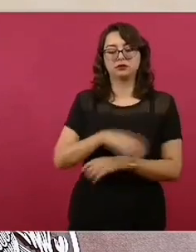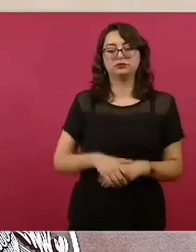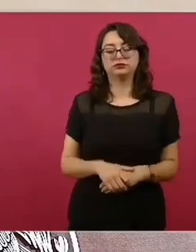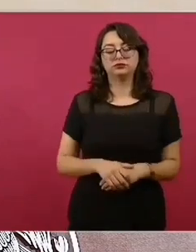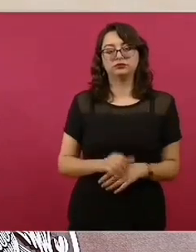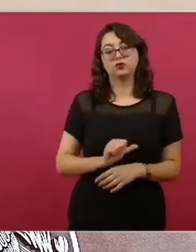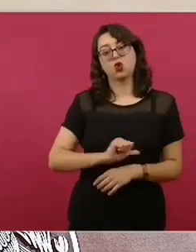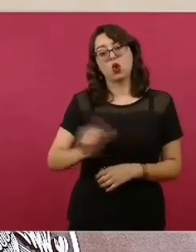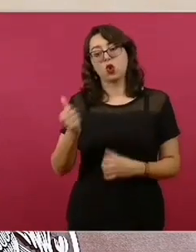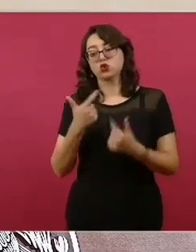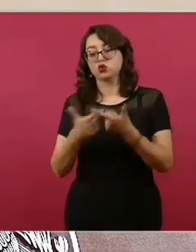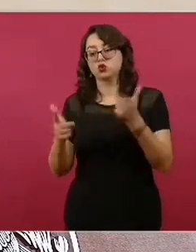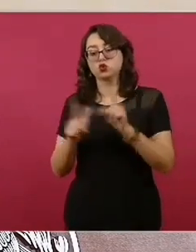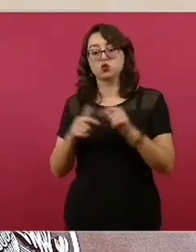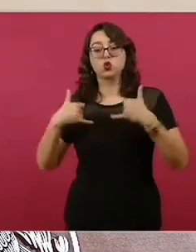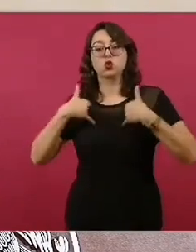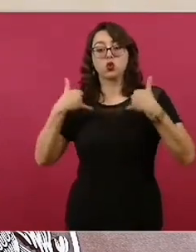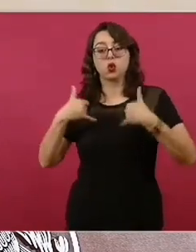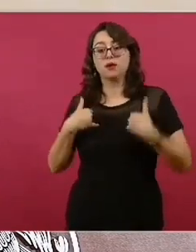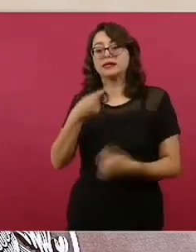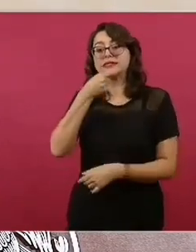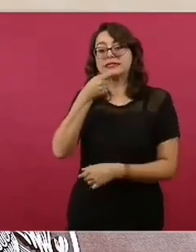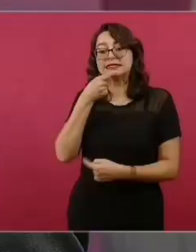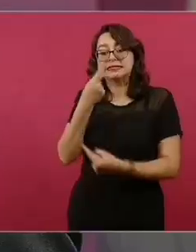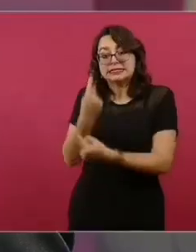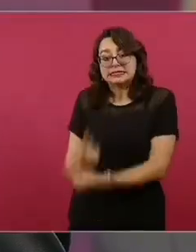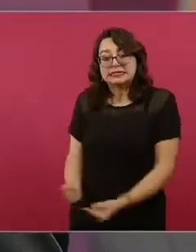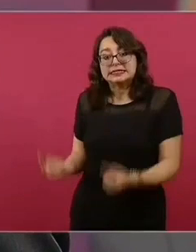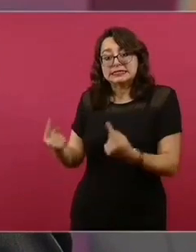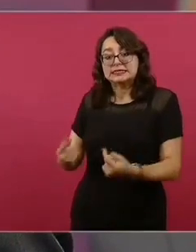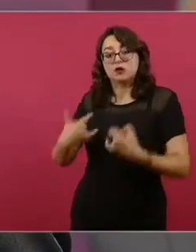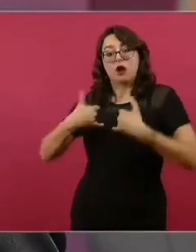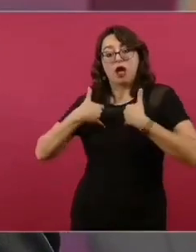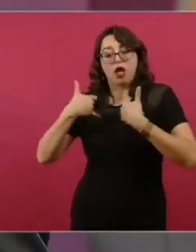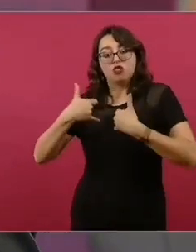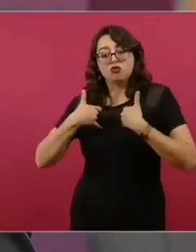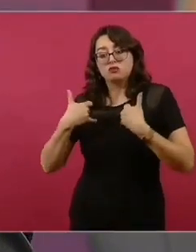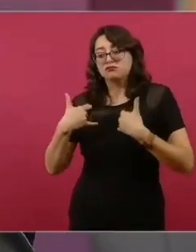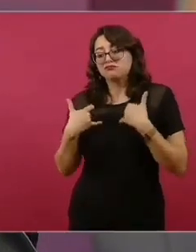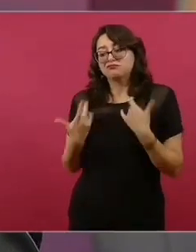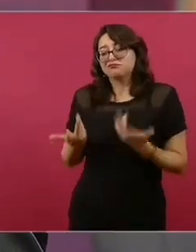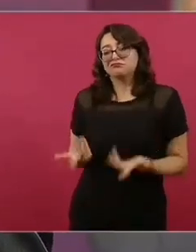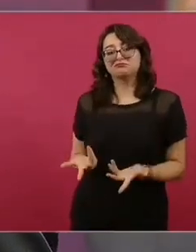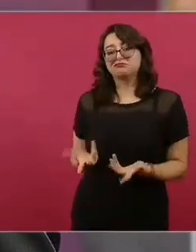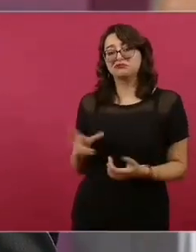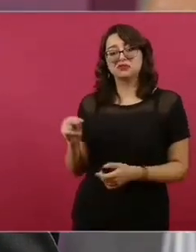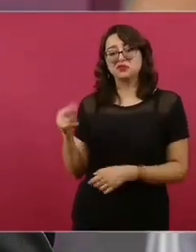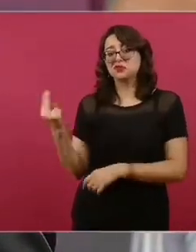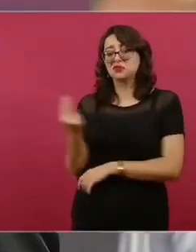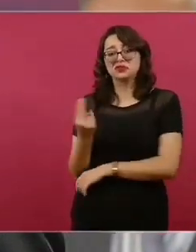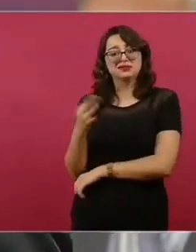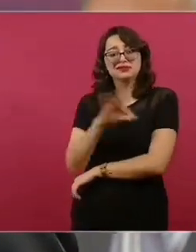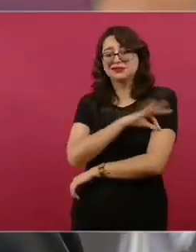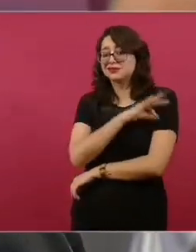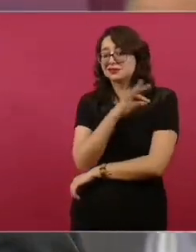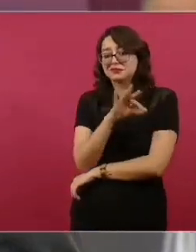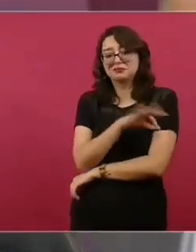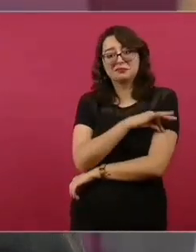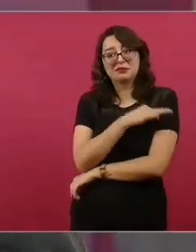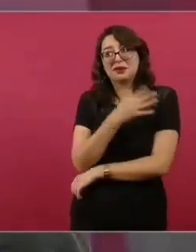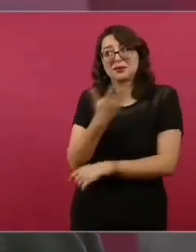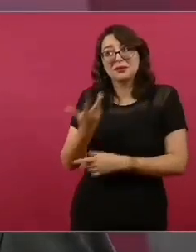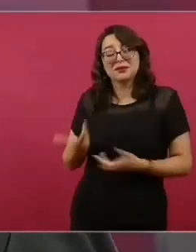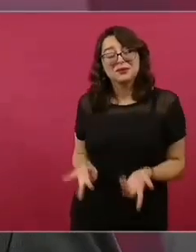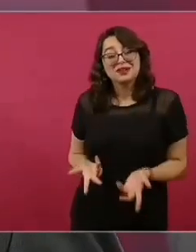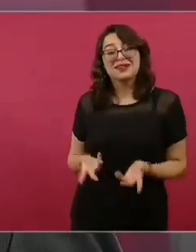de edad más jóvenes, en particular niñas y niños o adolescentes, no se les recomienda vacunar, por lo